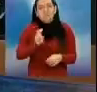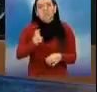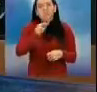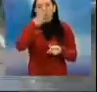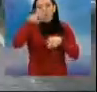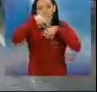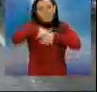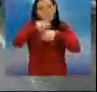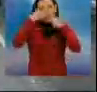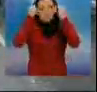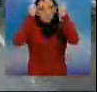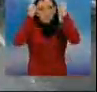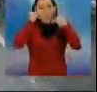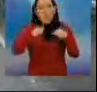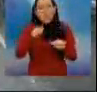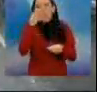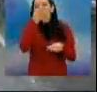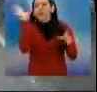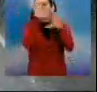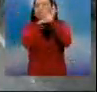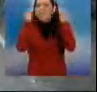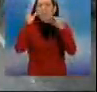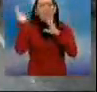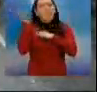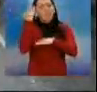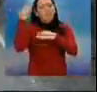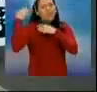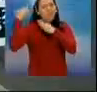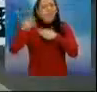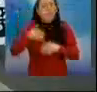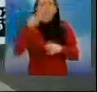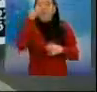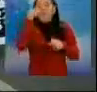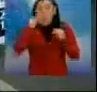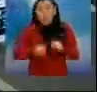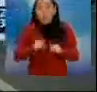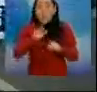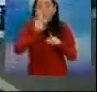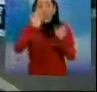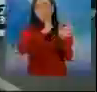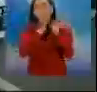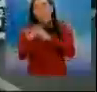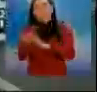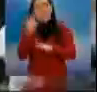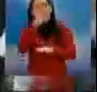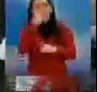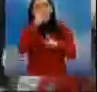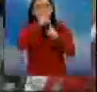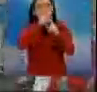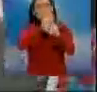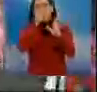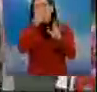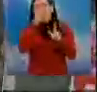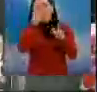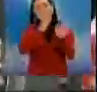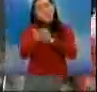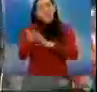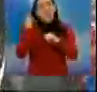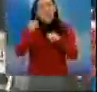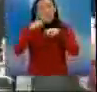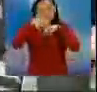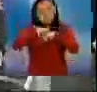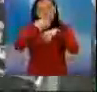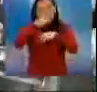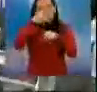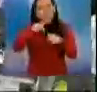mujeres. Con fotografías de Cristina Cicaviza y sus hijos, Voces por Cristina realizó la primera marcha